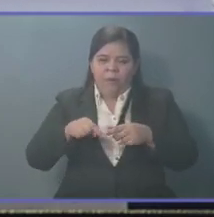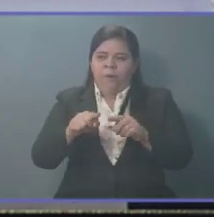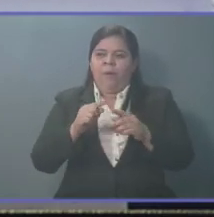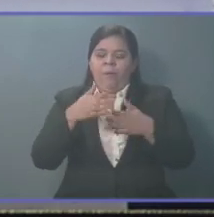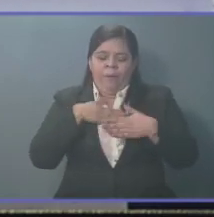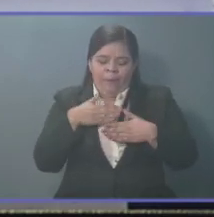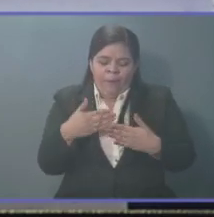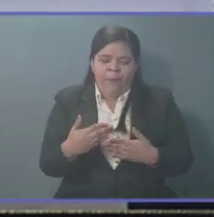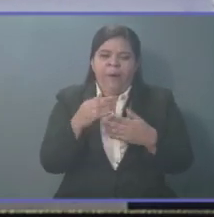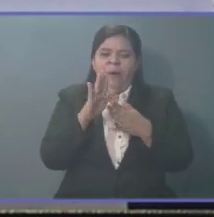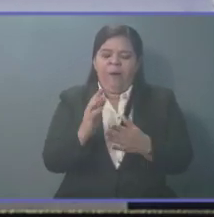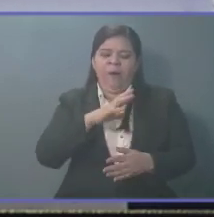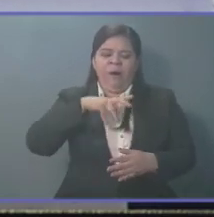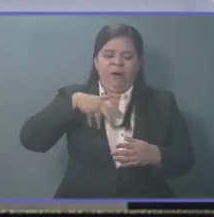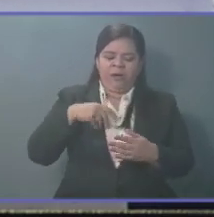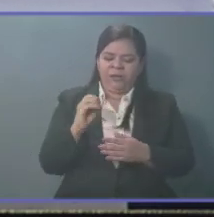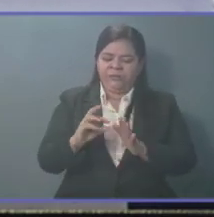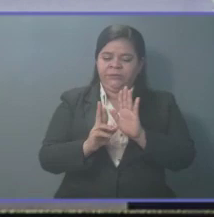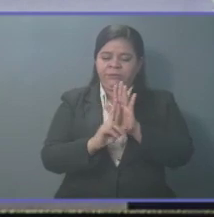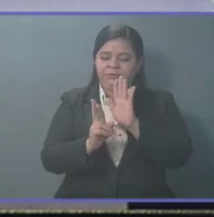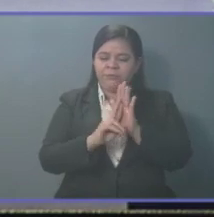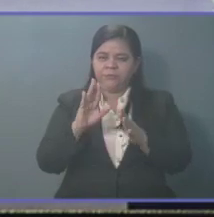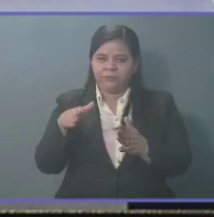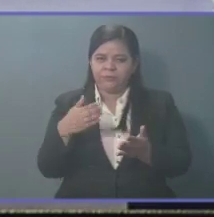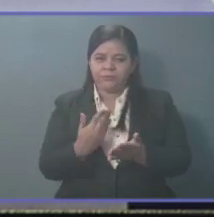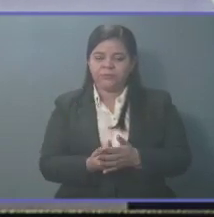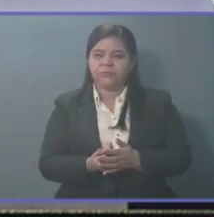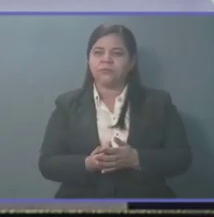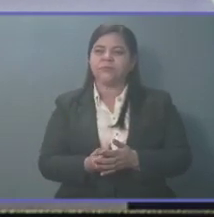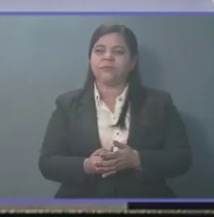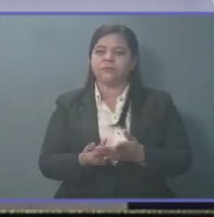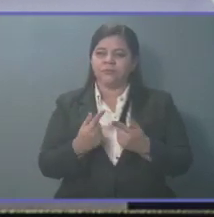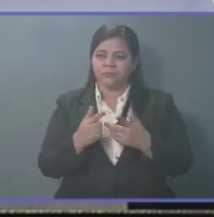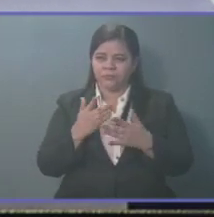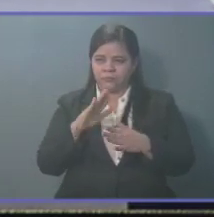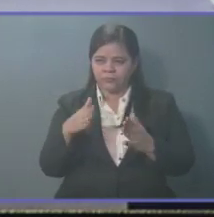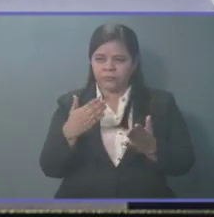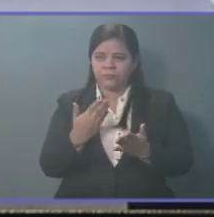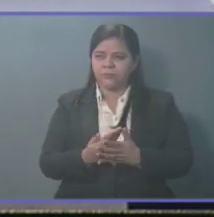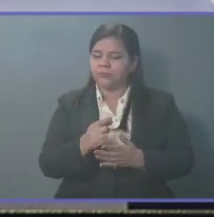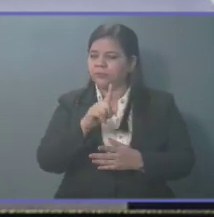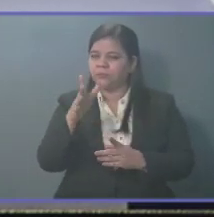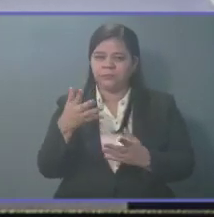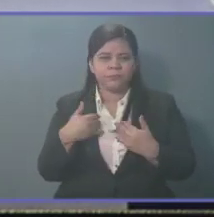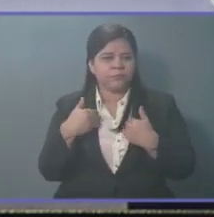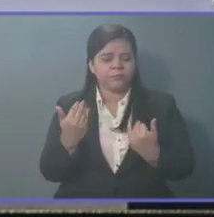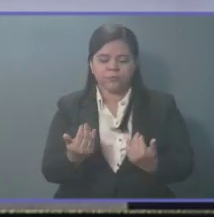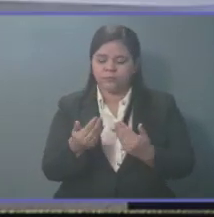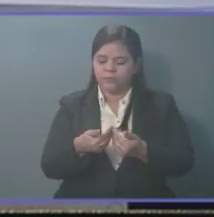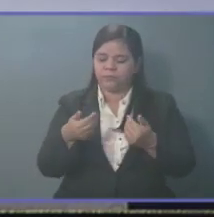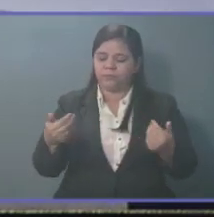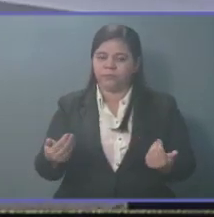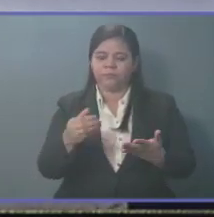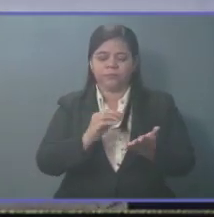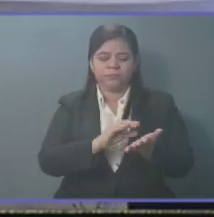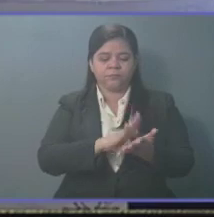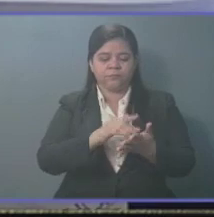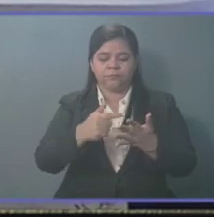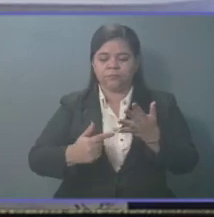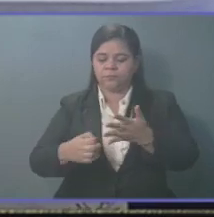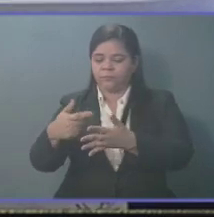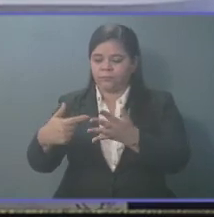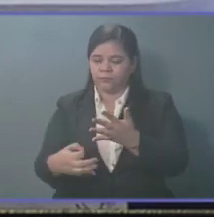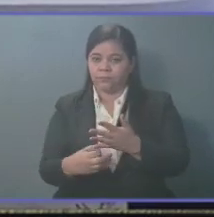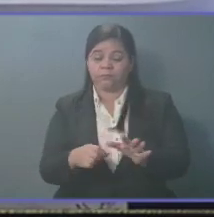voluntad de sus propietarios o representantes de que éstas sean regularizadas con el propósito de no encontrarse al margen de lo establecido en las leyes respectivas.